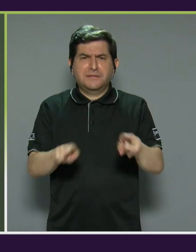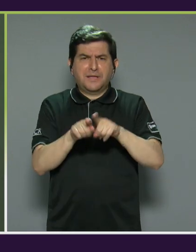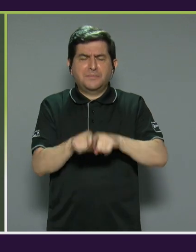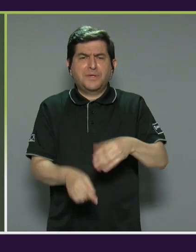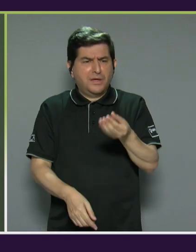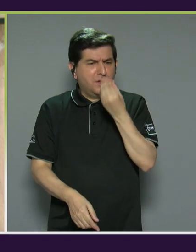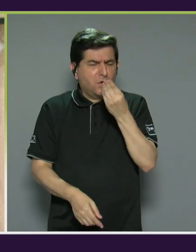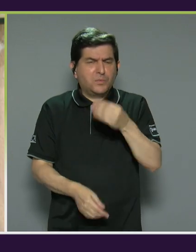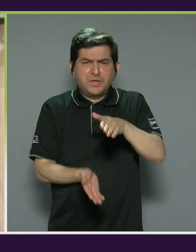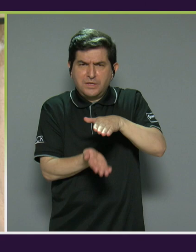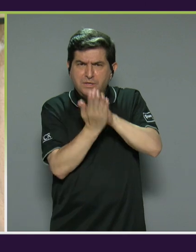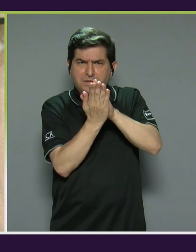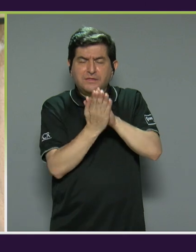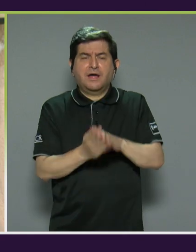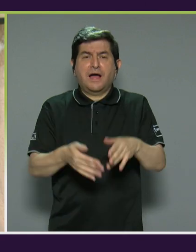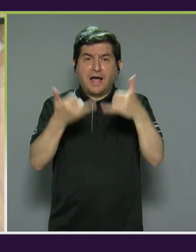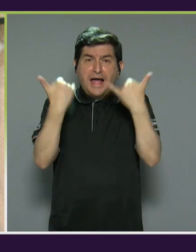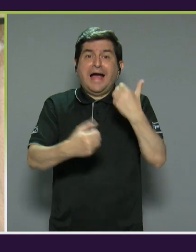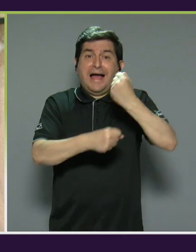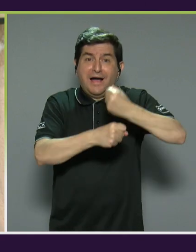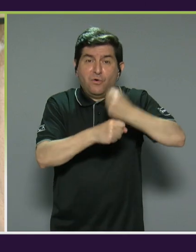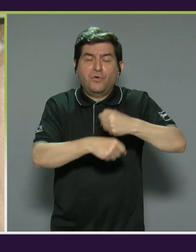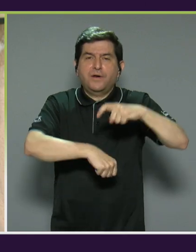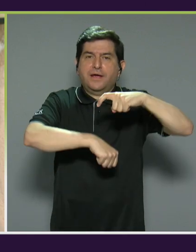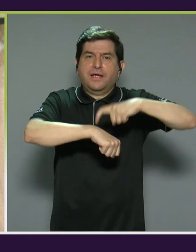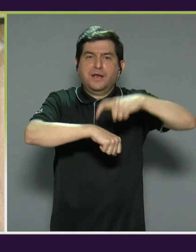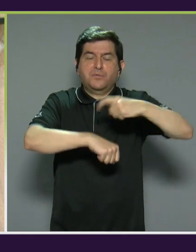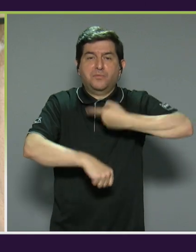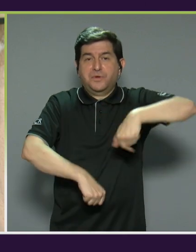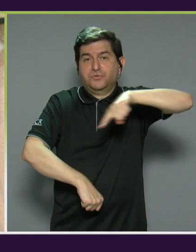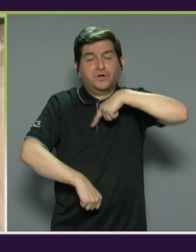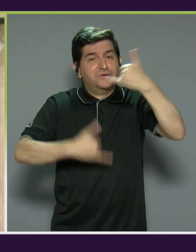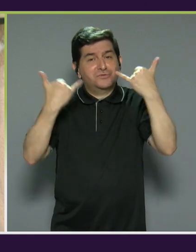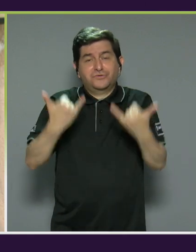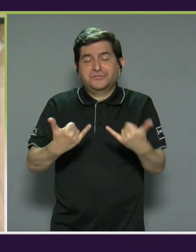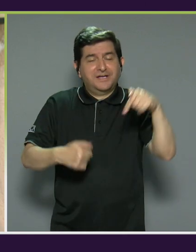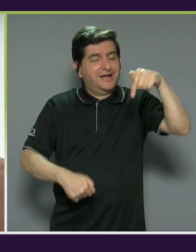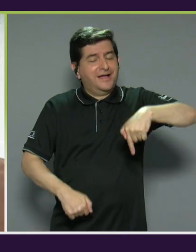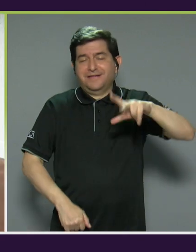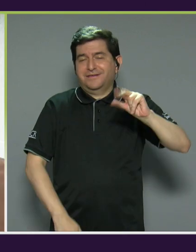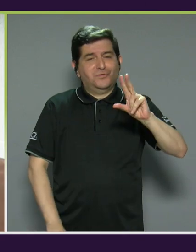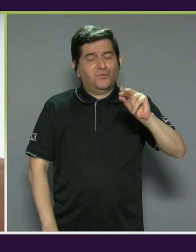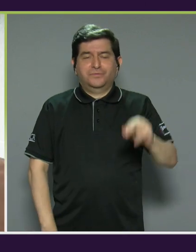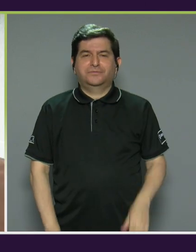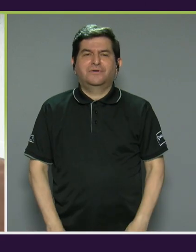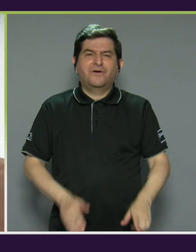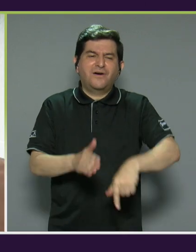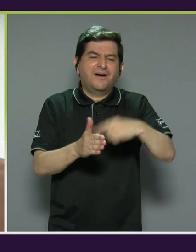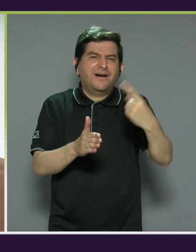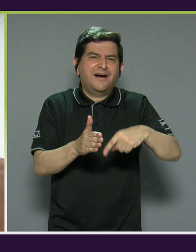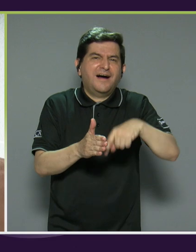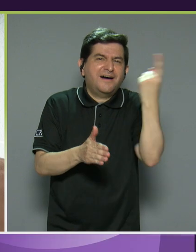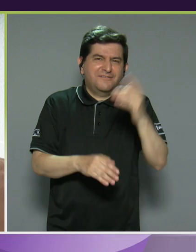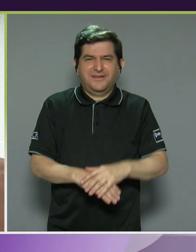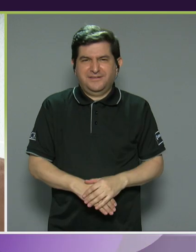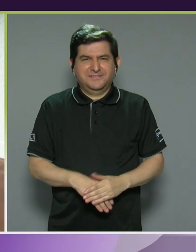de ya trabajarlo desde ahora para el momento en que ya nosotros no estemos. Y a veces nos